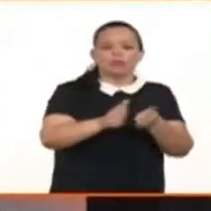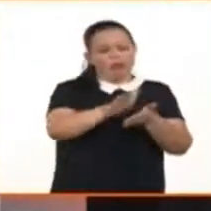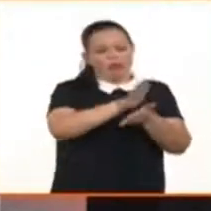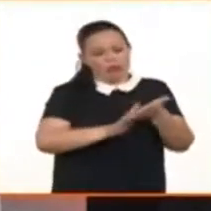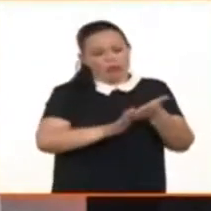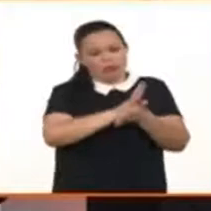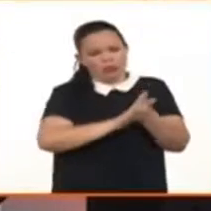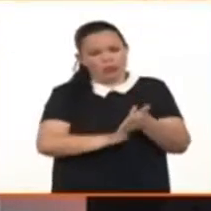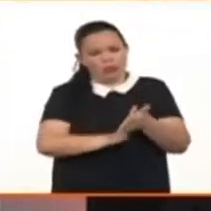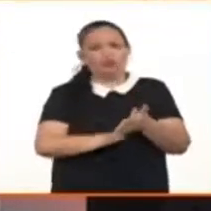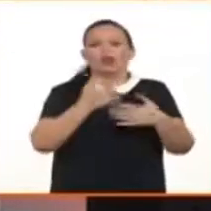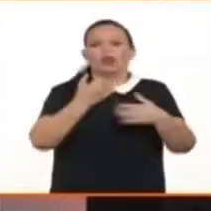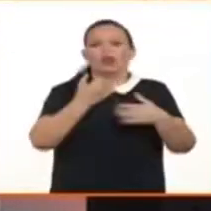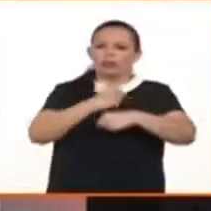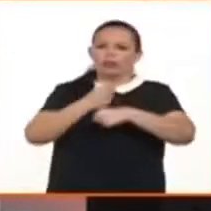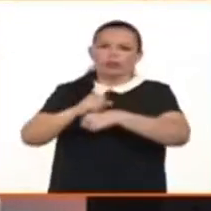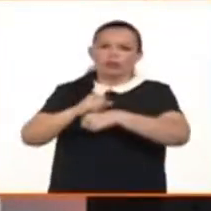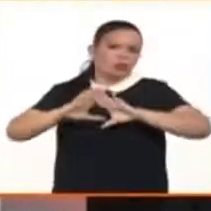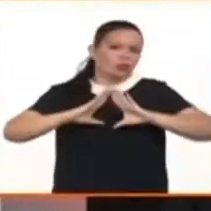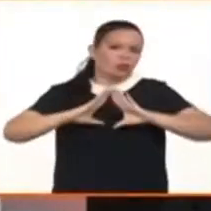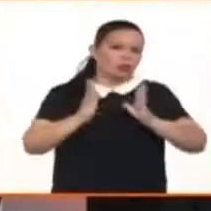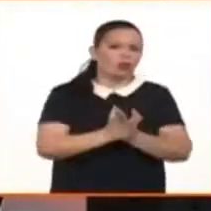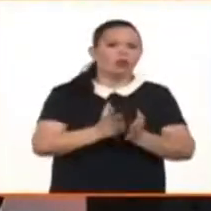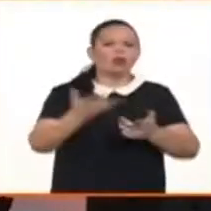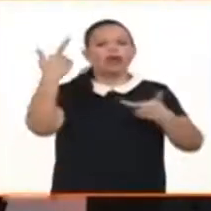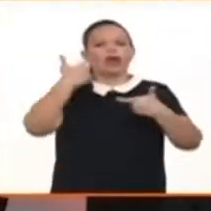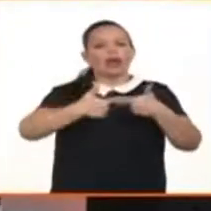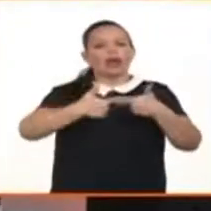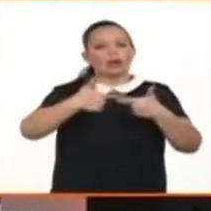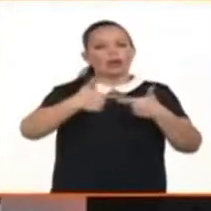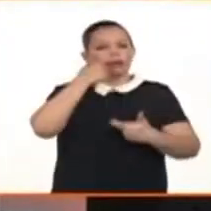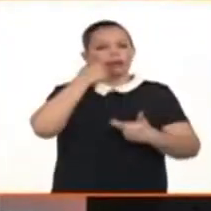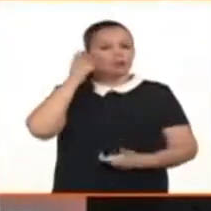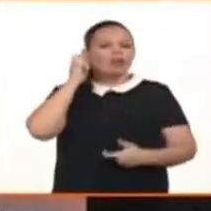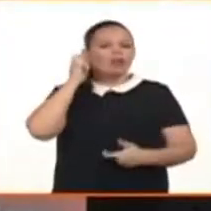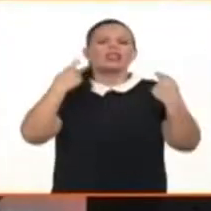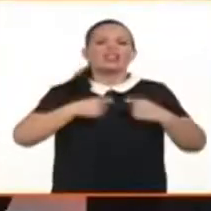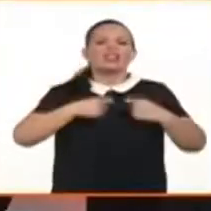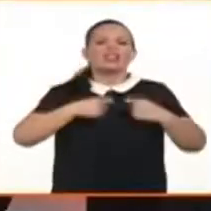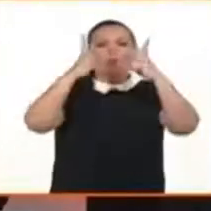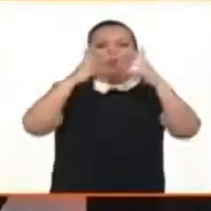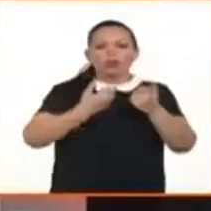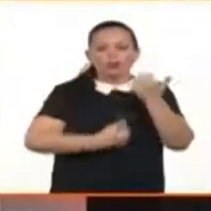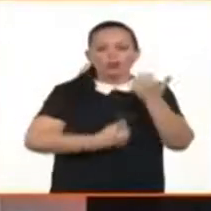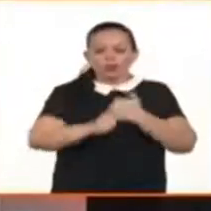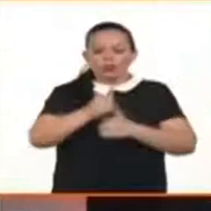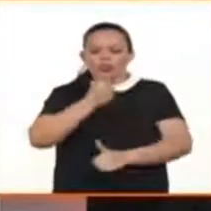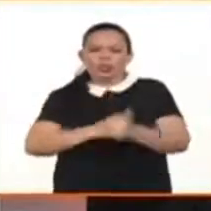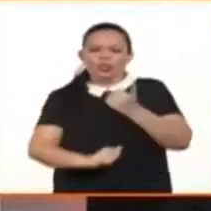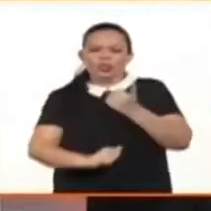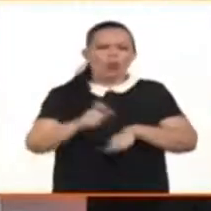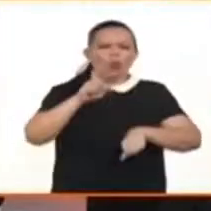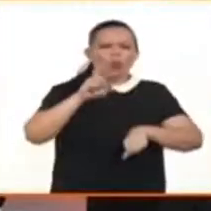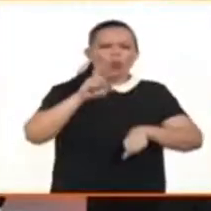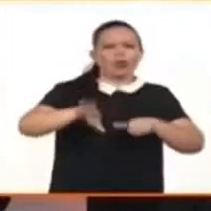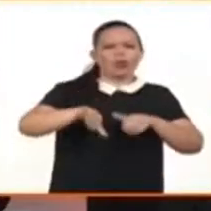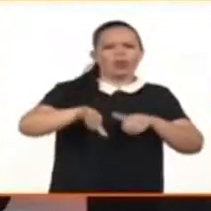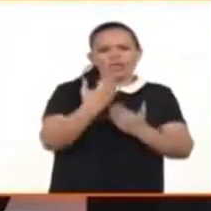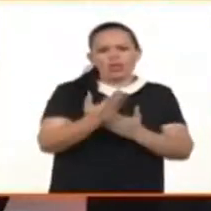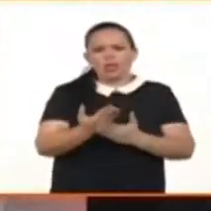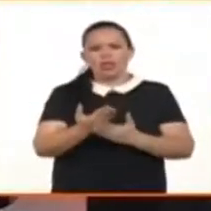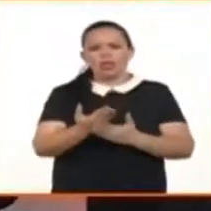momento que tienen sus hijos, la cantidad, y en última instancia siempre proteger el derecho de las mujeres a decidir sobre sus